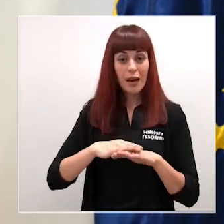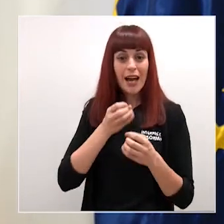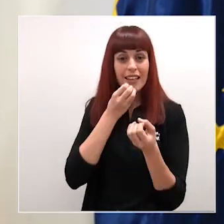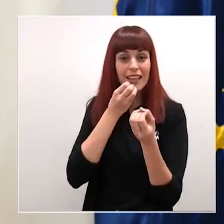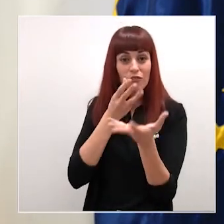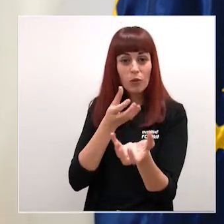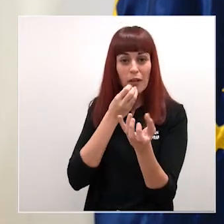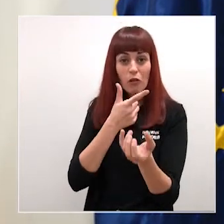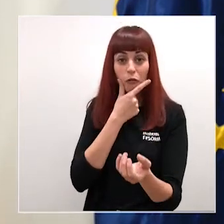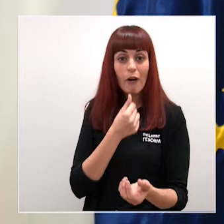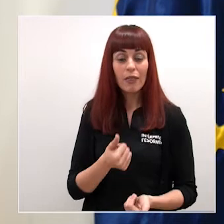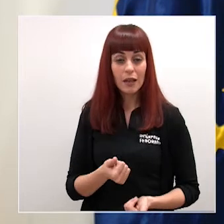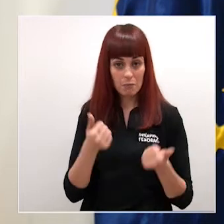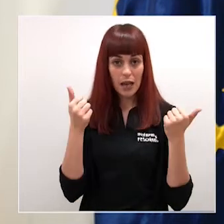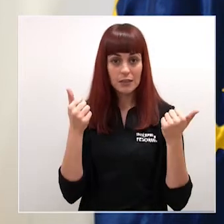información